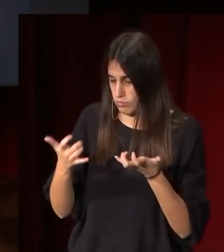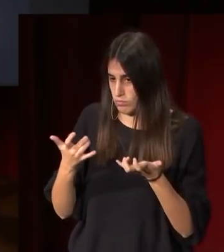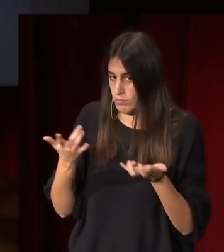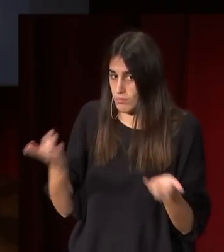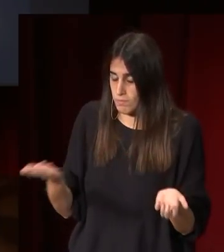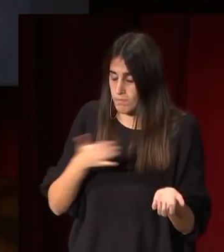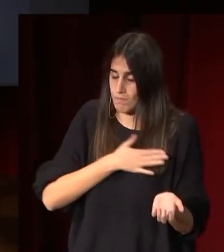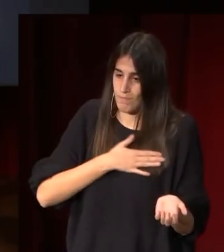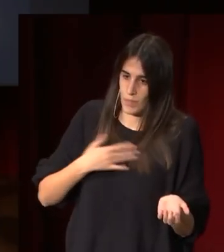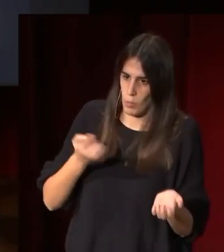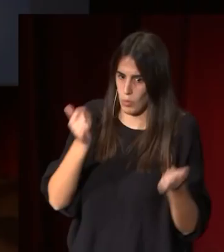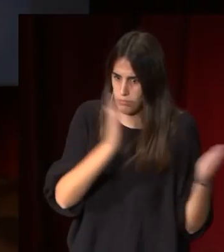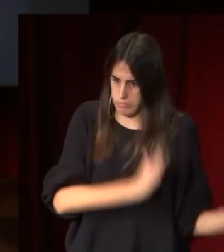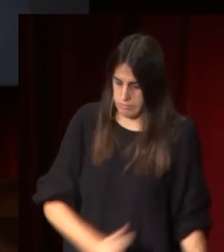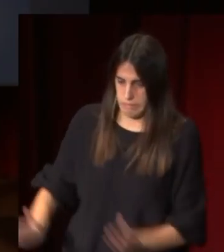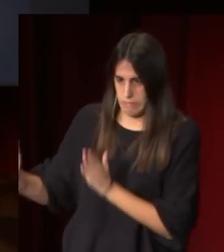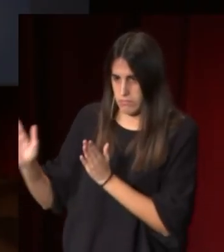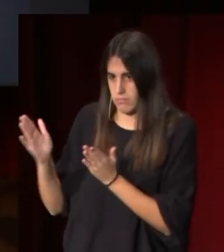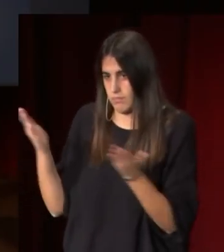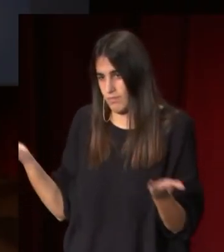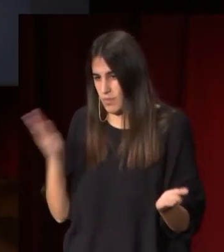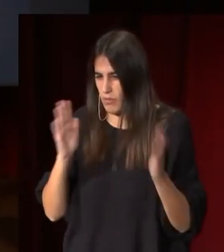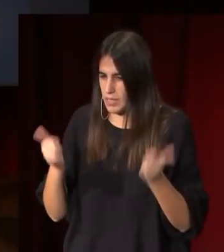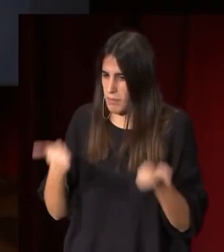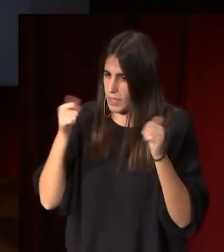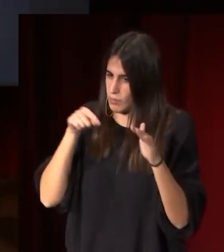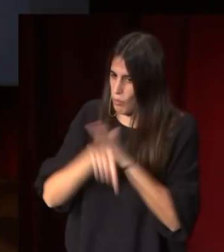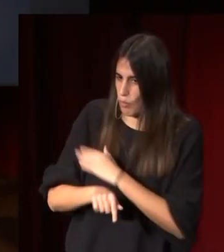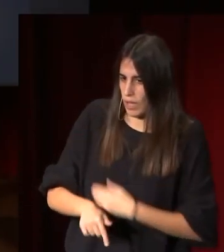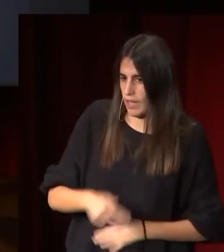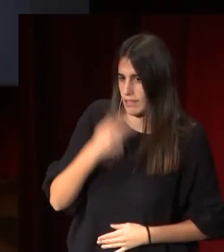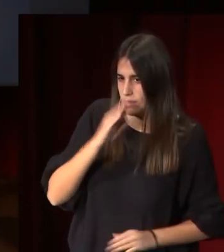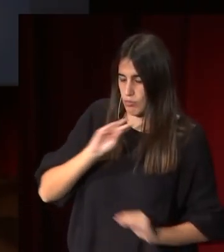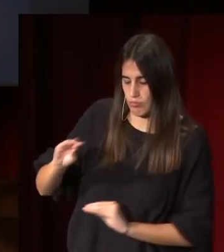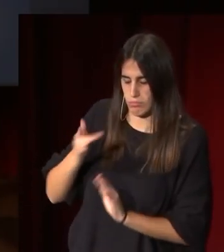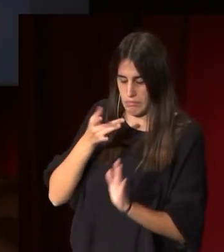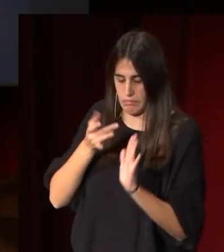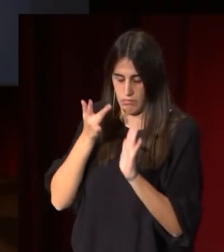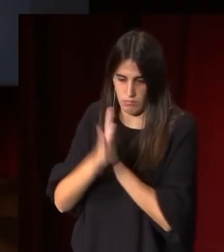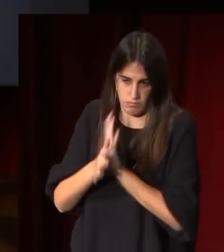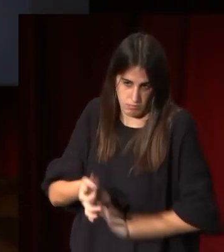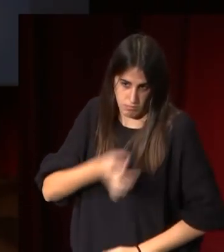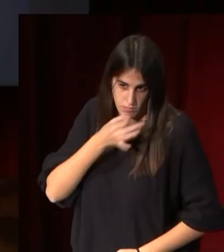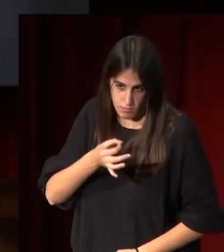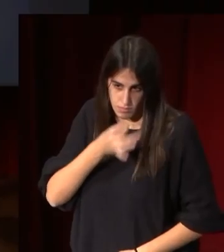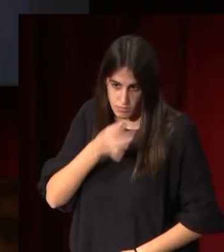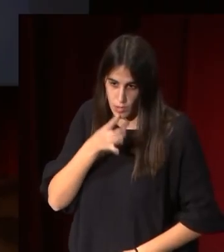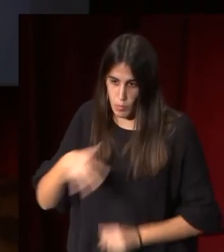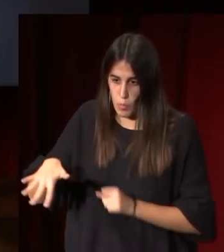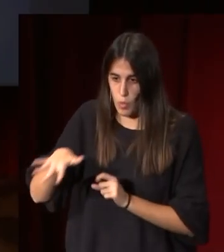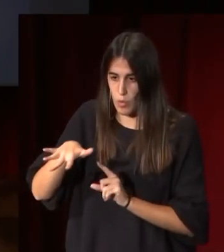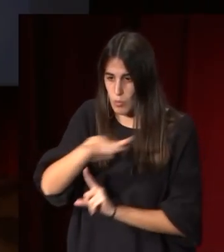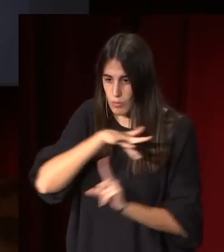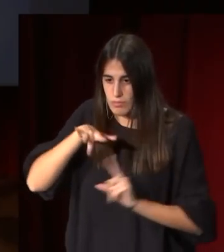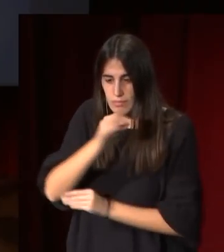a pasar esa fase tan profunda y tan interesante que afecta al ambiente en el